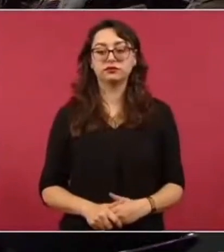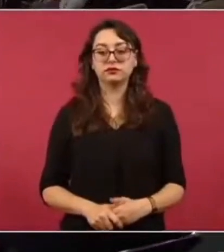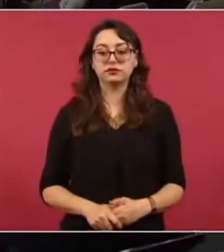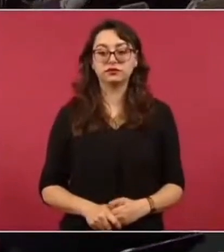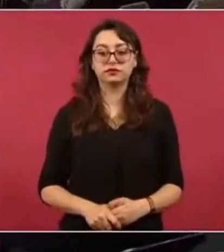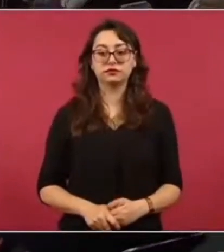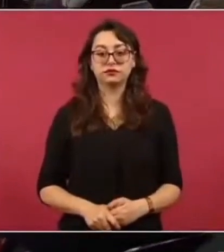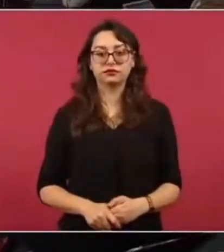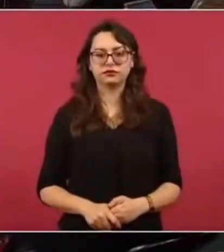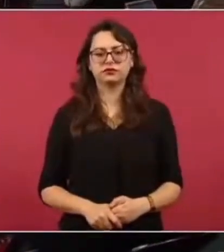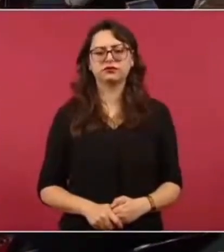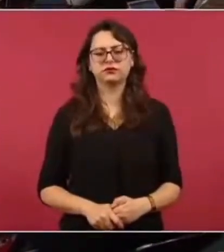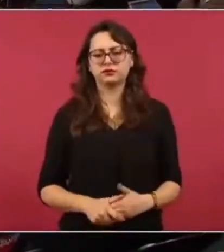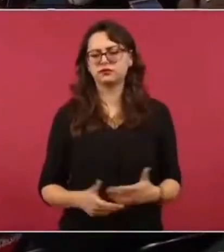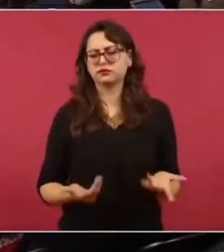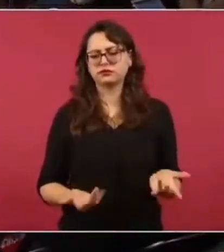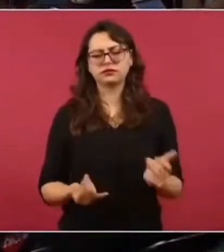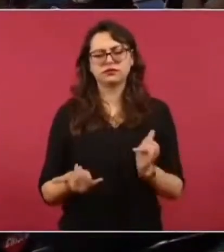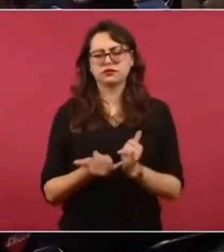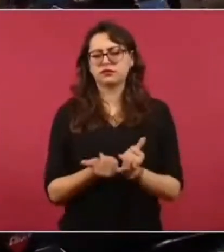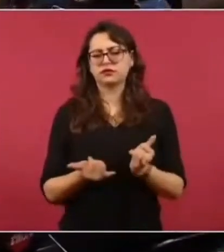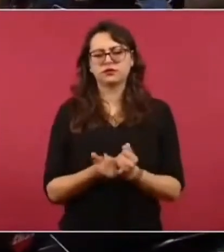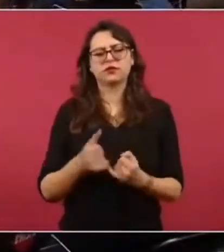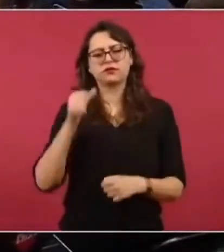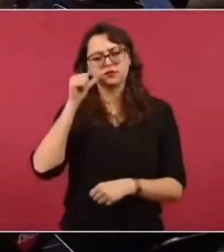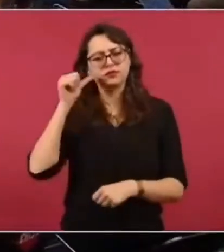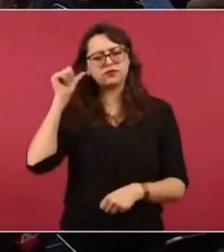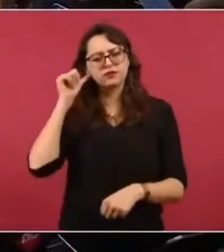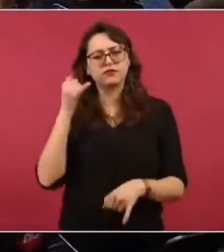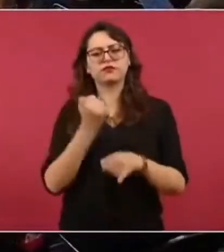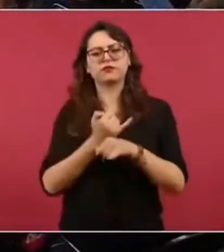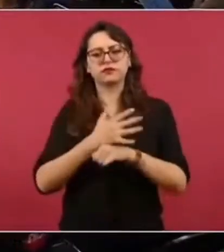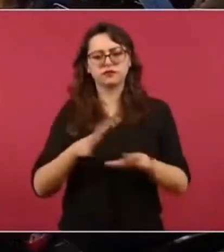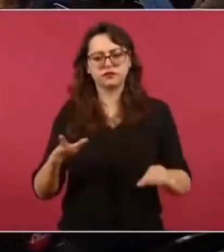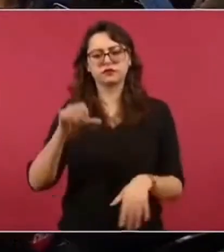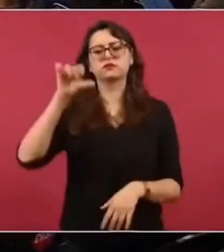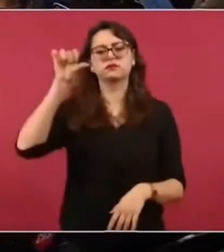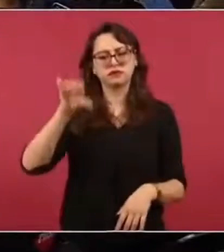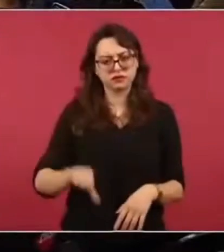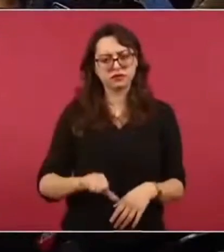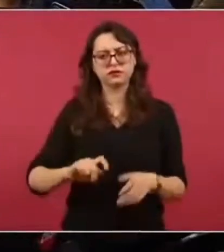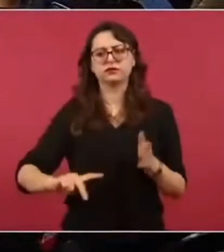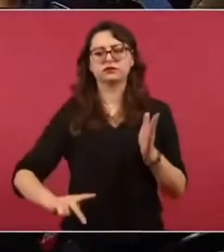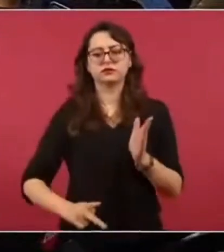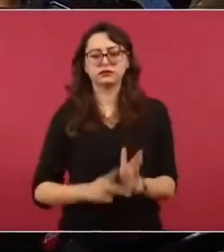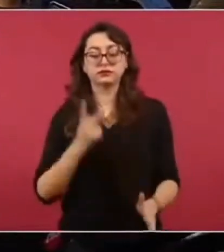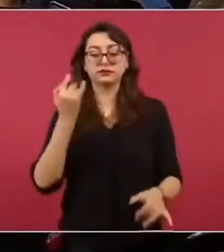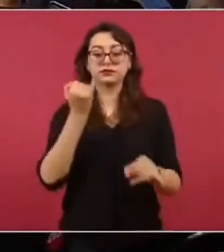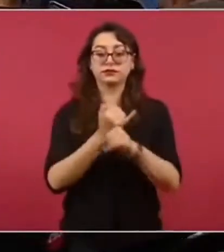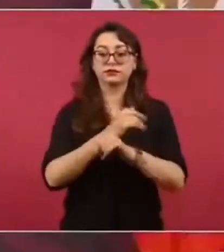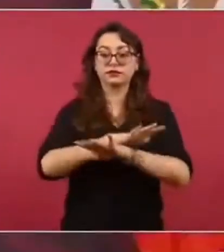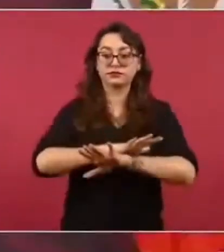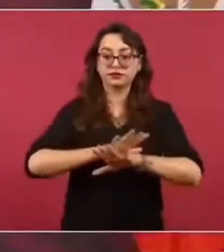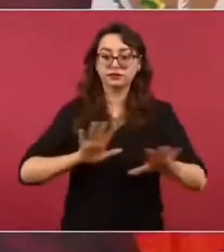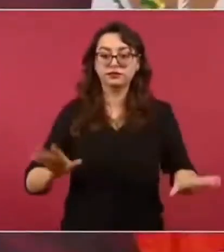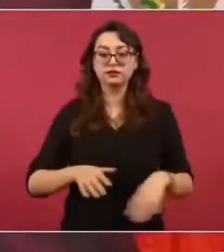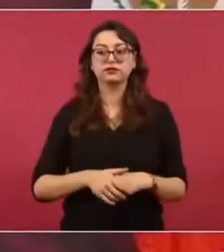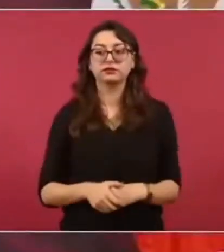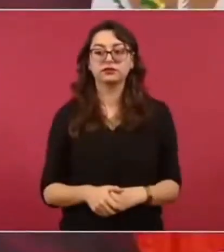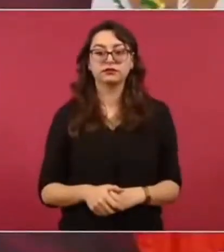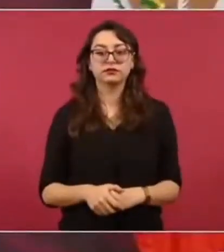los mismos. Ayer les informaron y hoy les van a volver a informar. Hoy vuelve